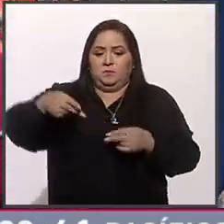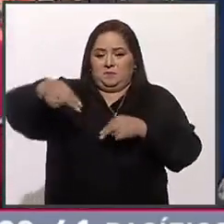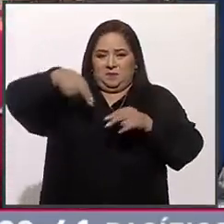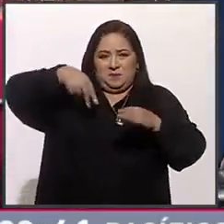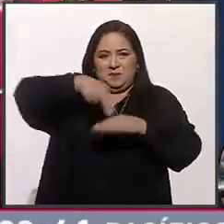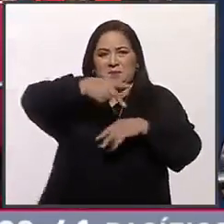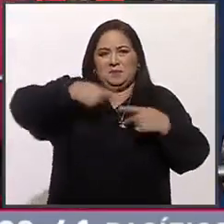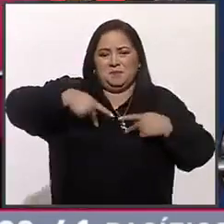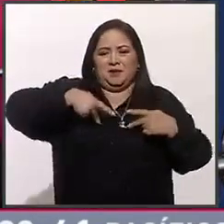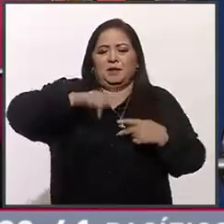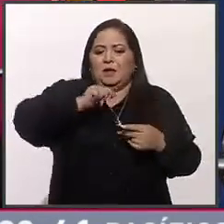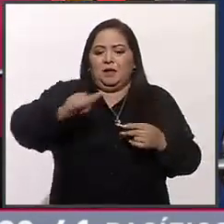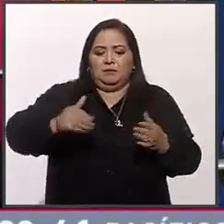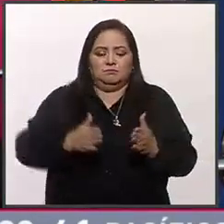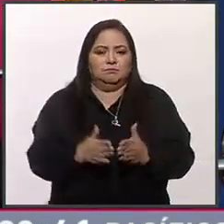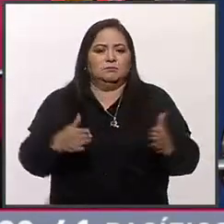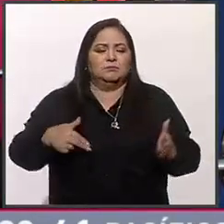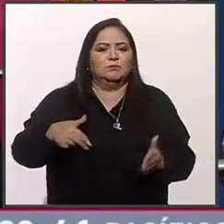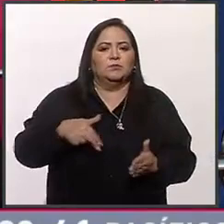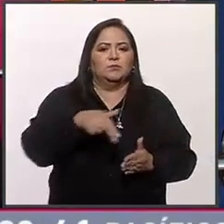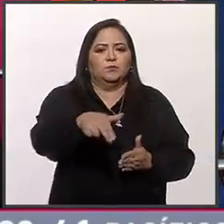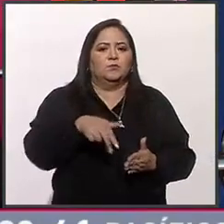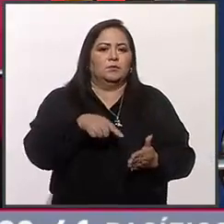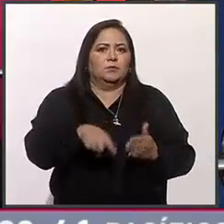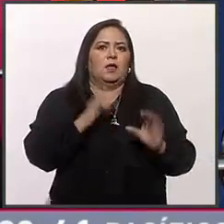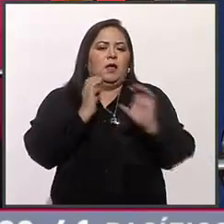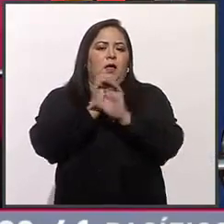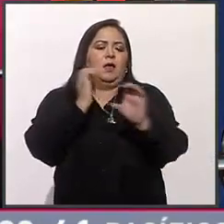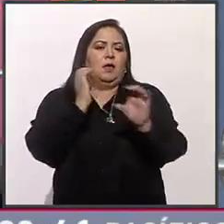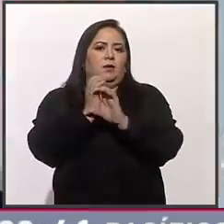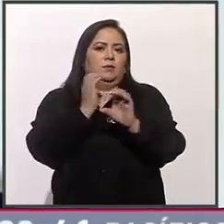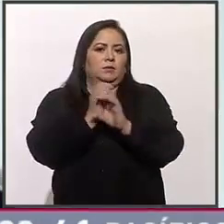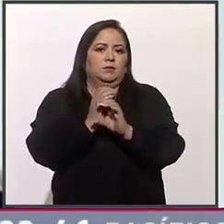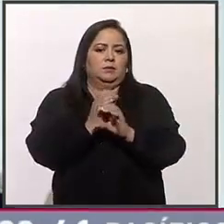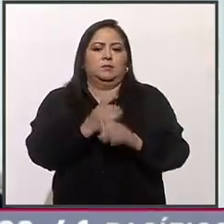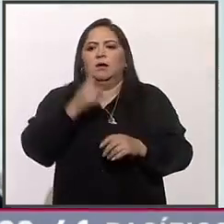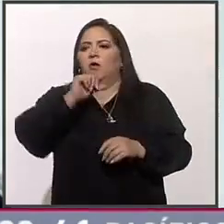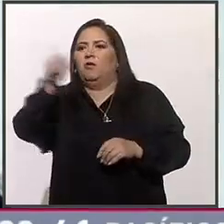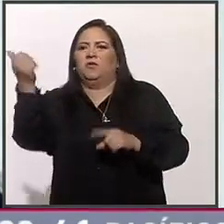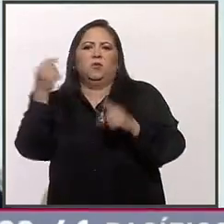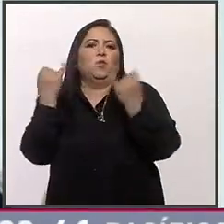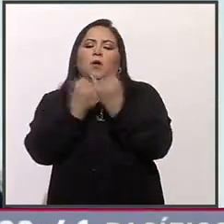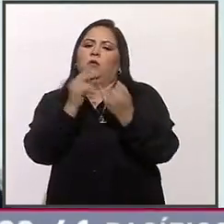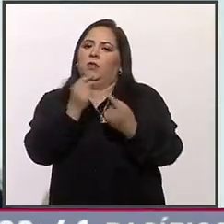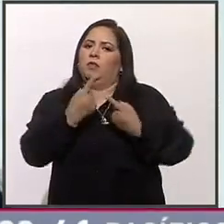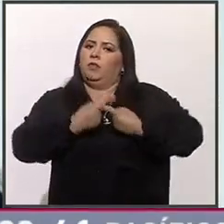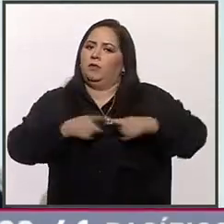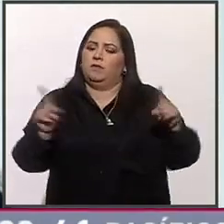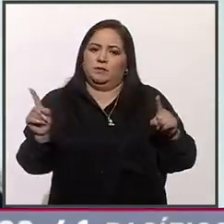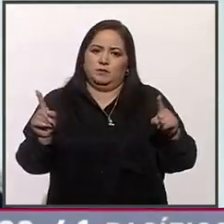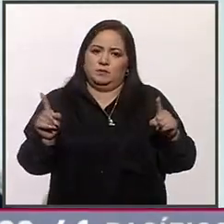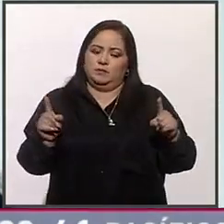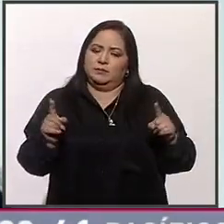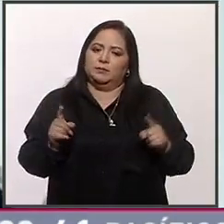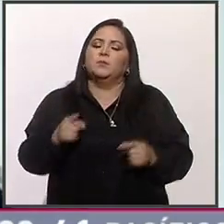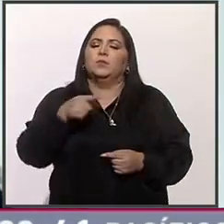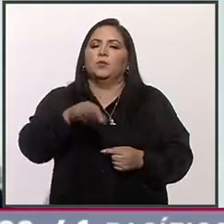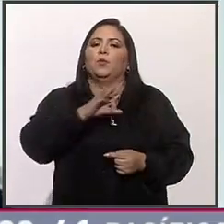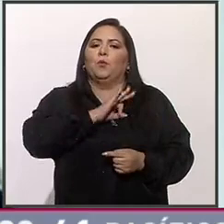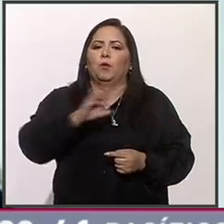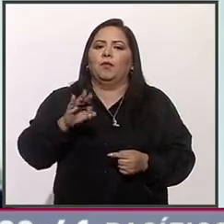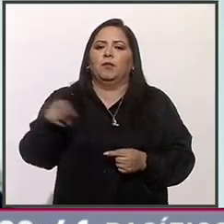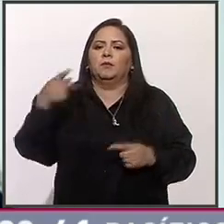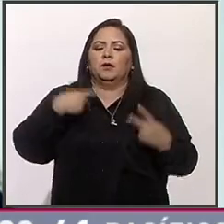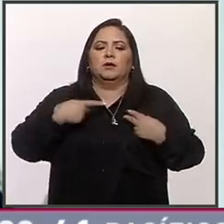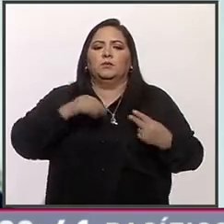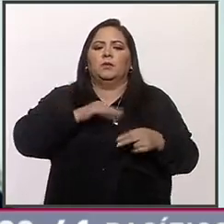autobuses es a través de estaciones, por lo tanto, son unos autobuses de entrada alta distintos a los que son a nivel y uno los